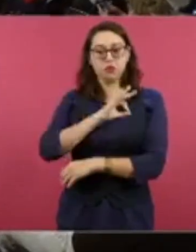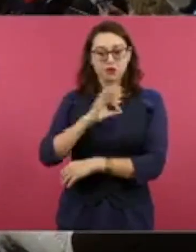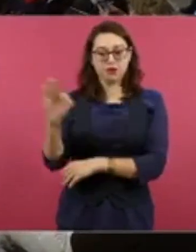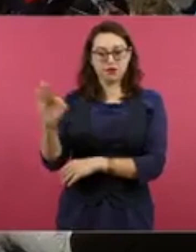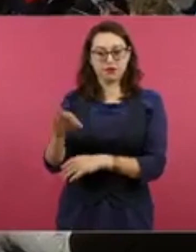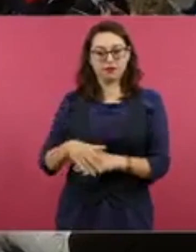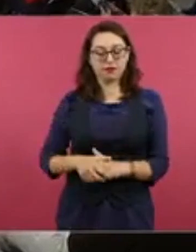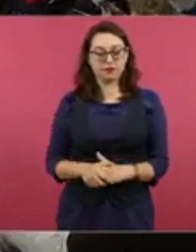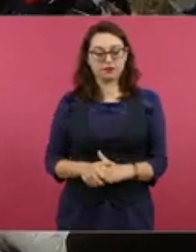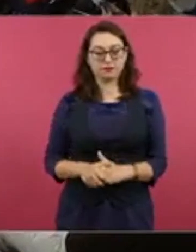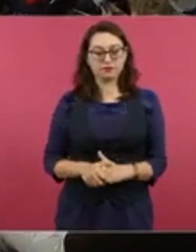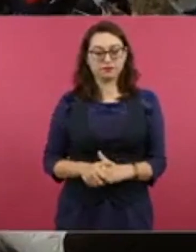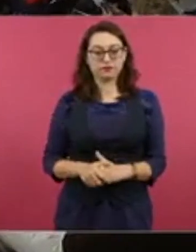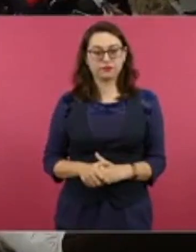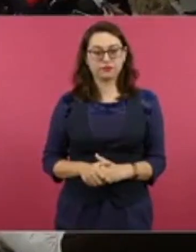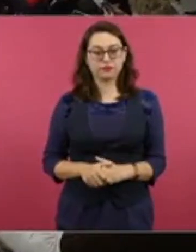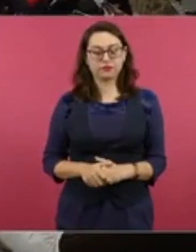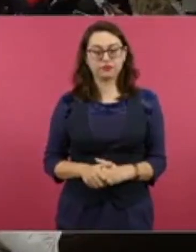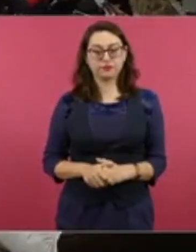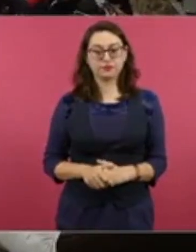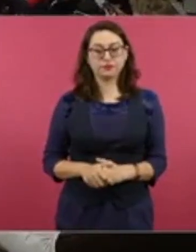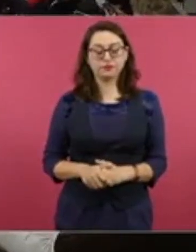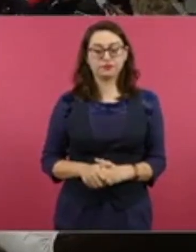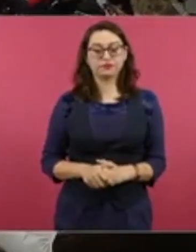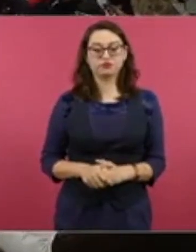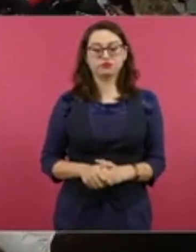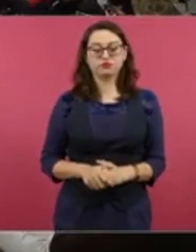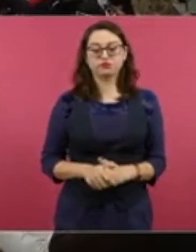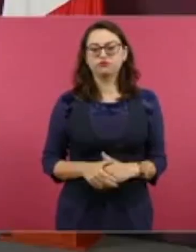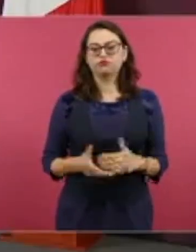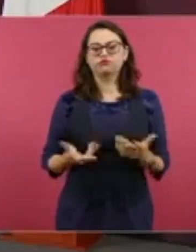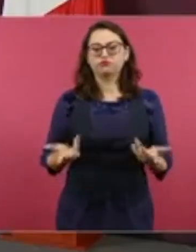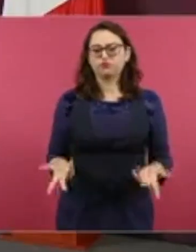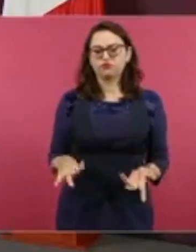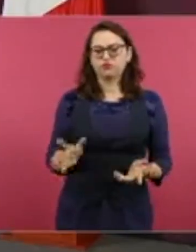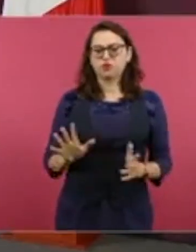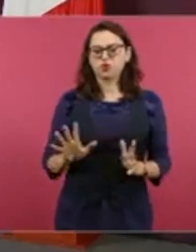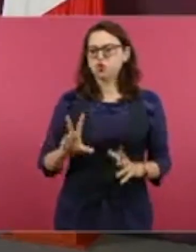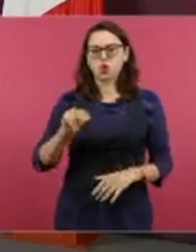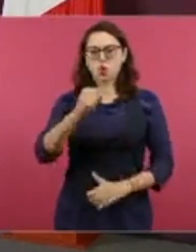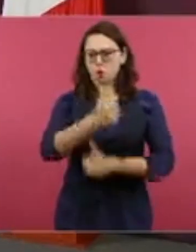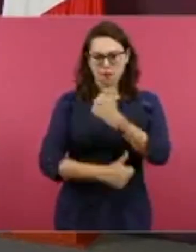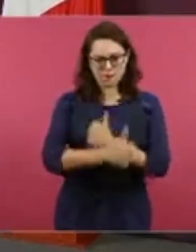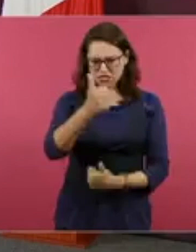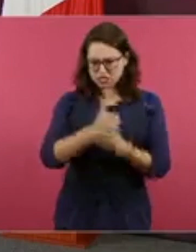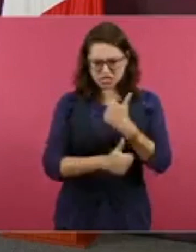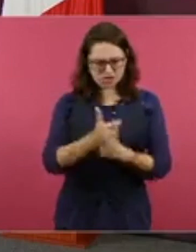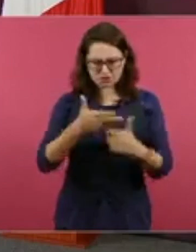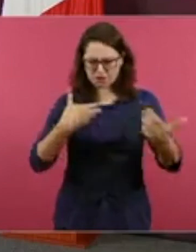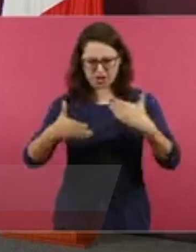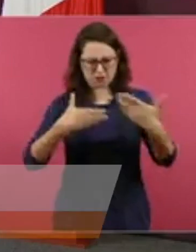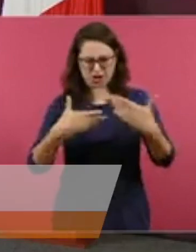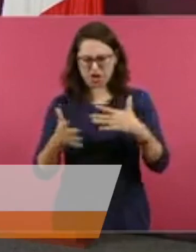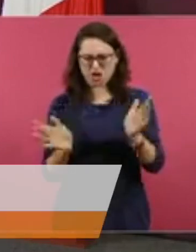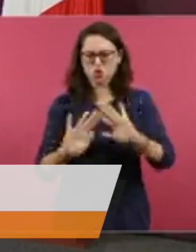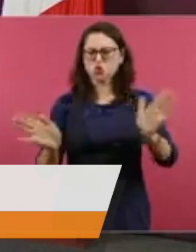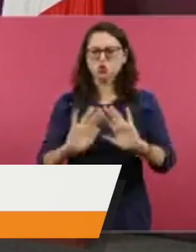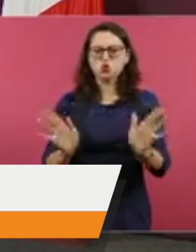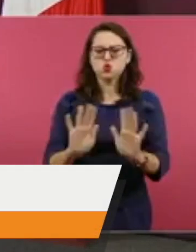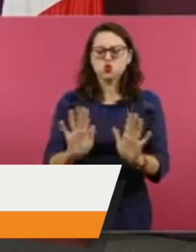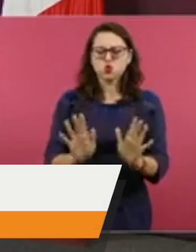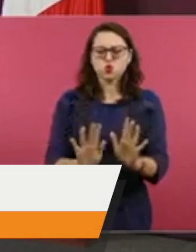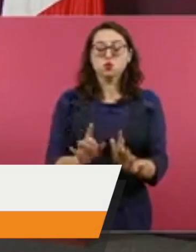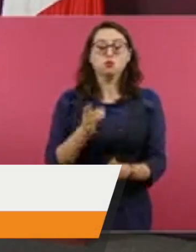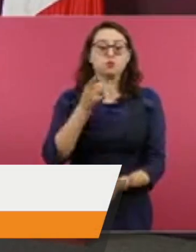Es sin quitarle nada a nuestros hermanos panameños, es que es